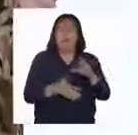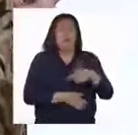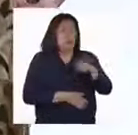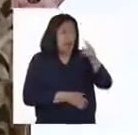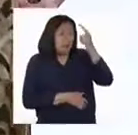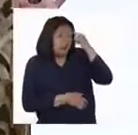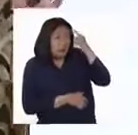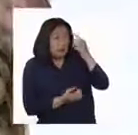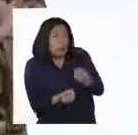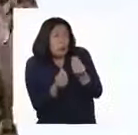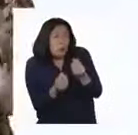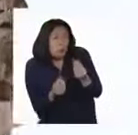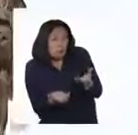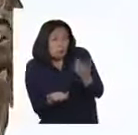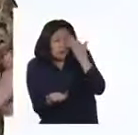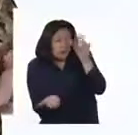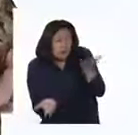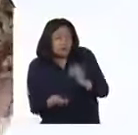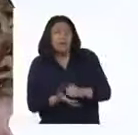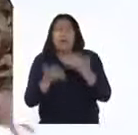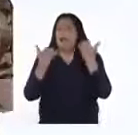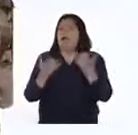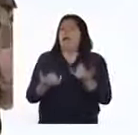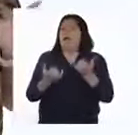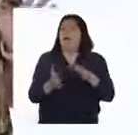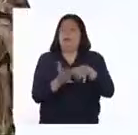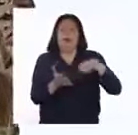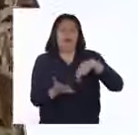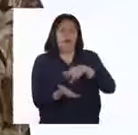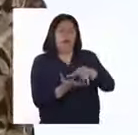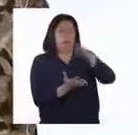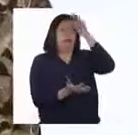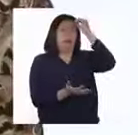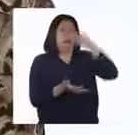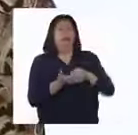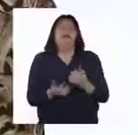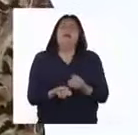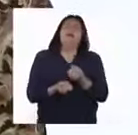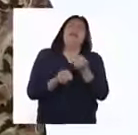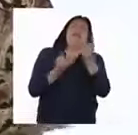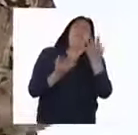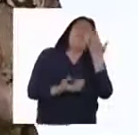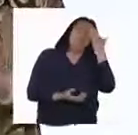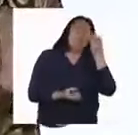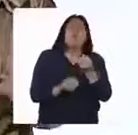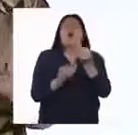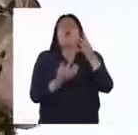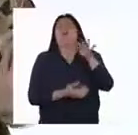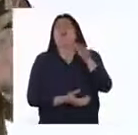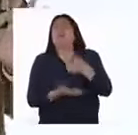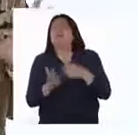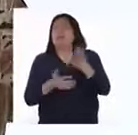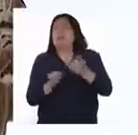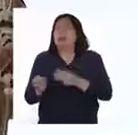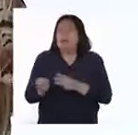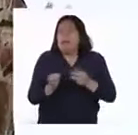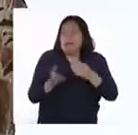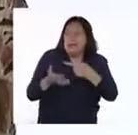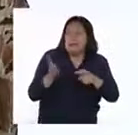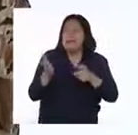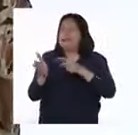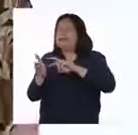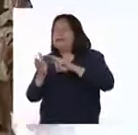han puesto a pensar? Bueno, el día de hoy aprenderemos a estimar la población de especies usando estrategias y